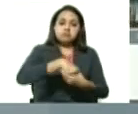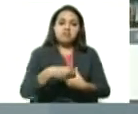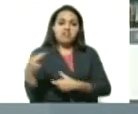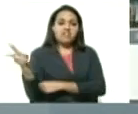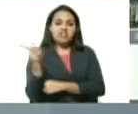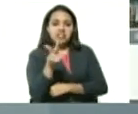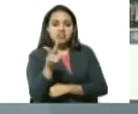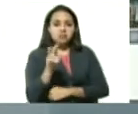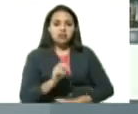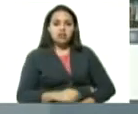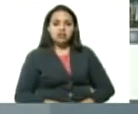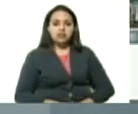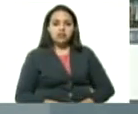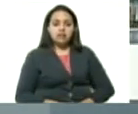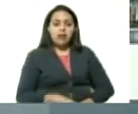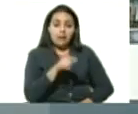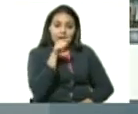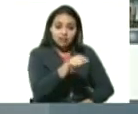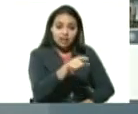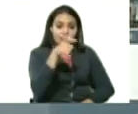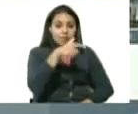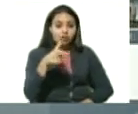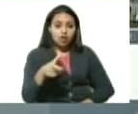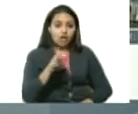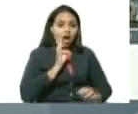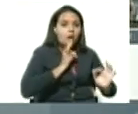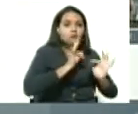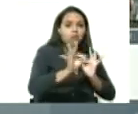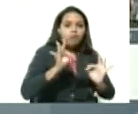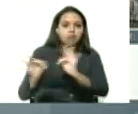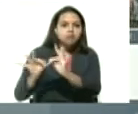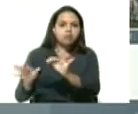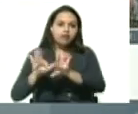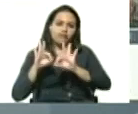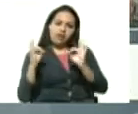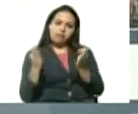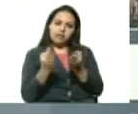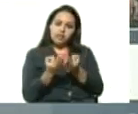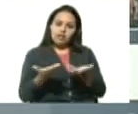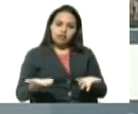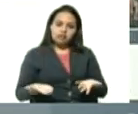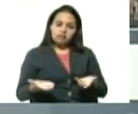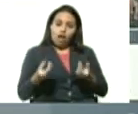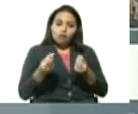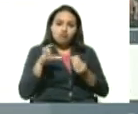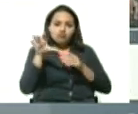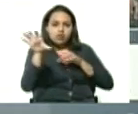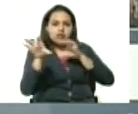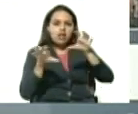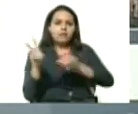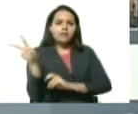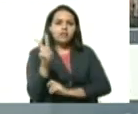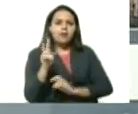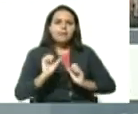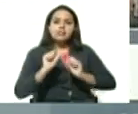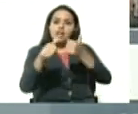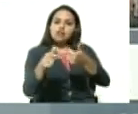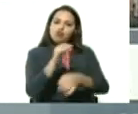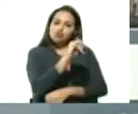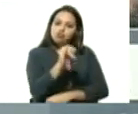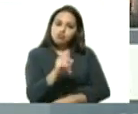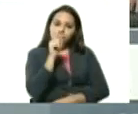y esa gente contaminó y contagió a su familia en varios estados del país empezando por el Zulia